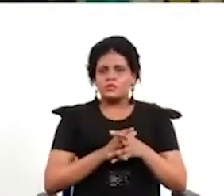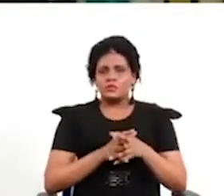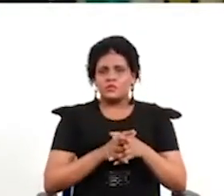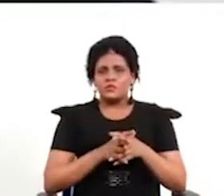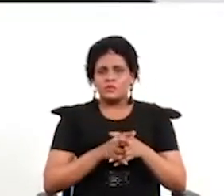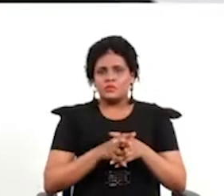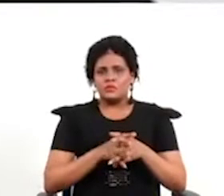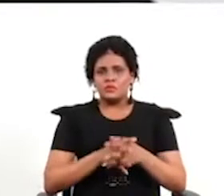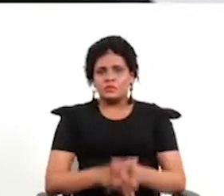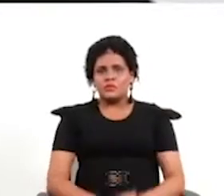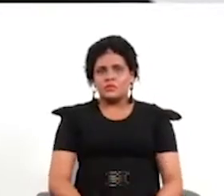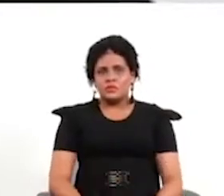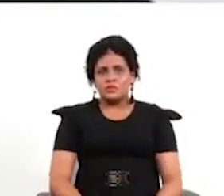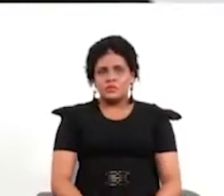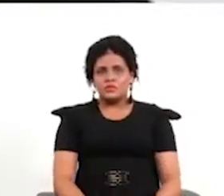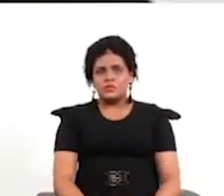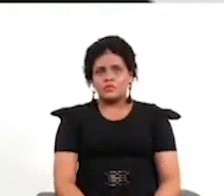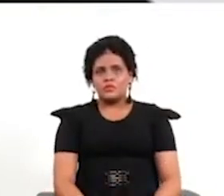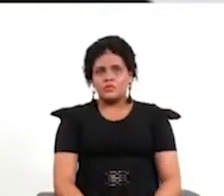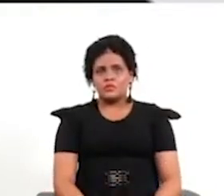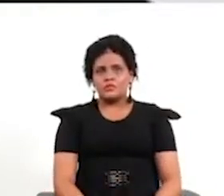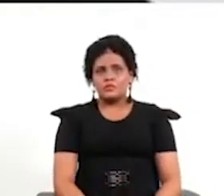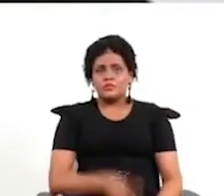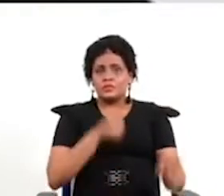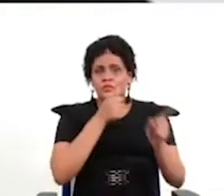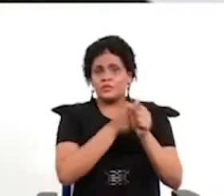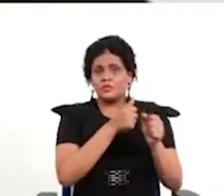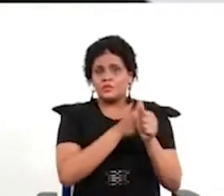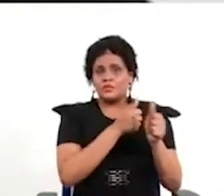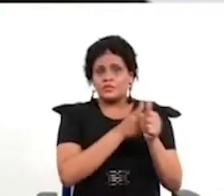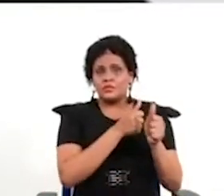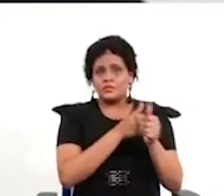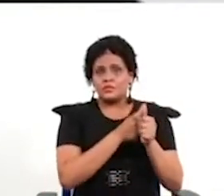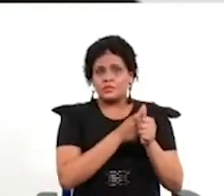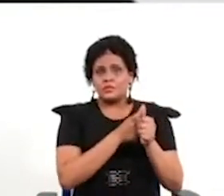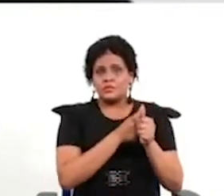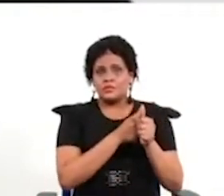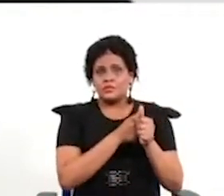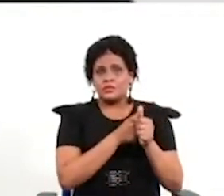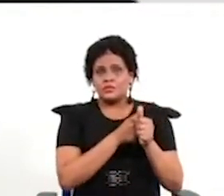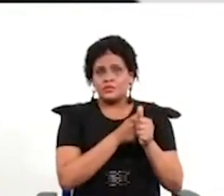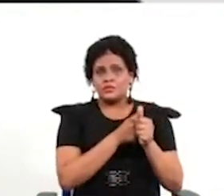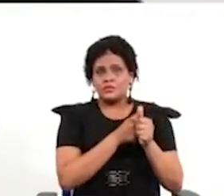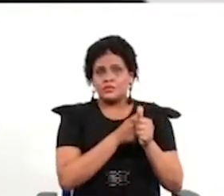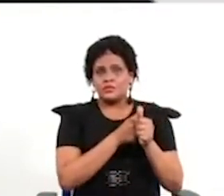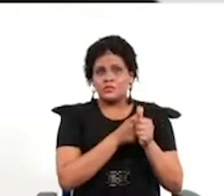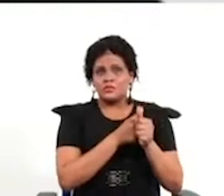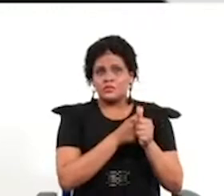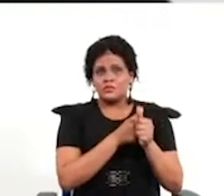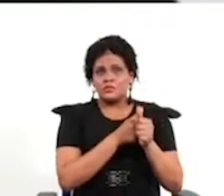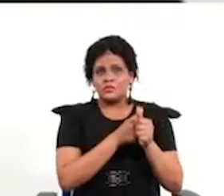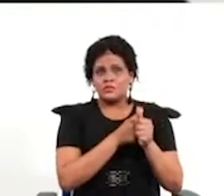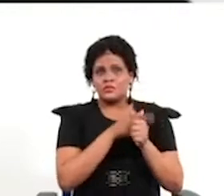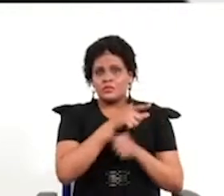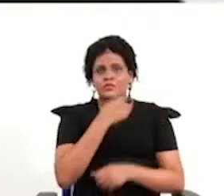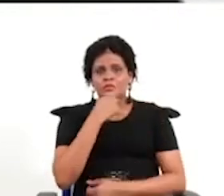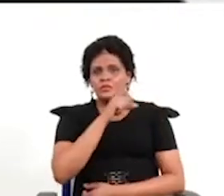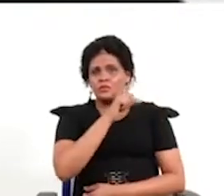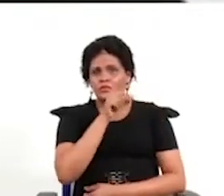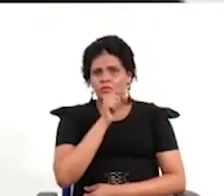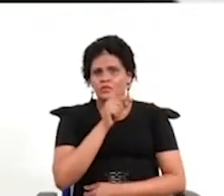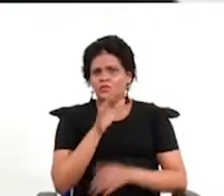de parte de los asistentes la la licenciada Miriam Zelaya pregunta